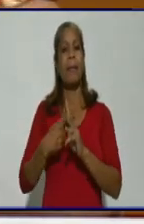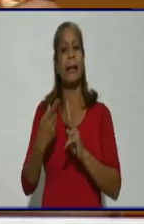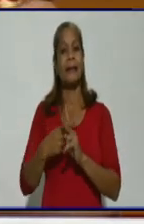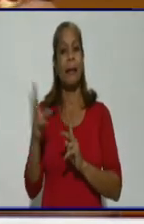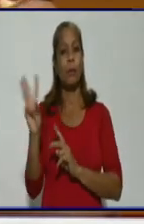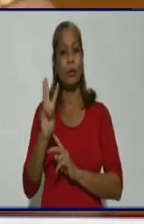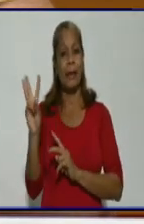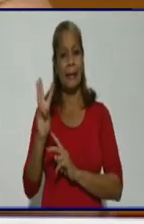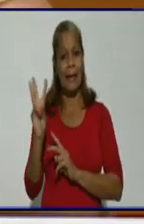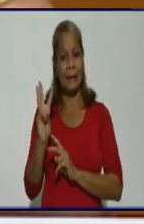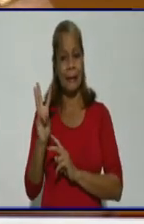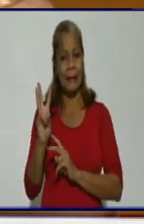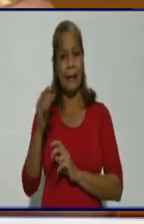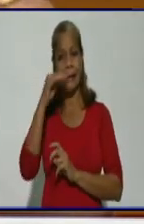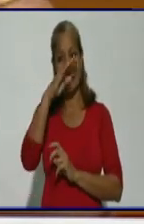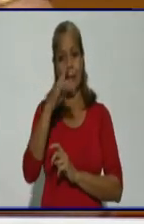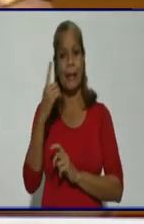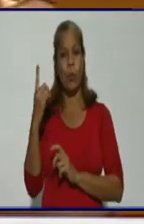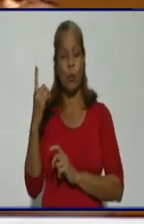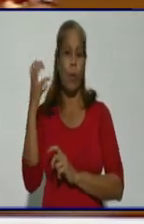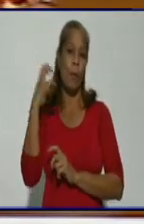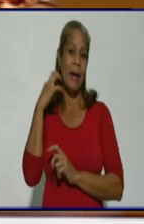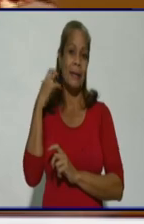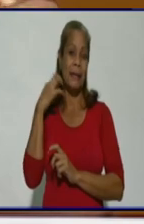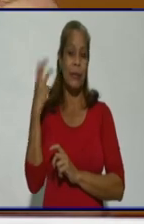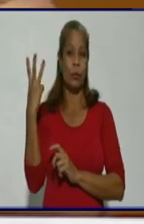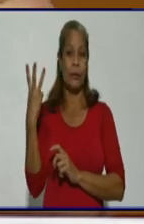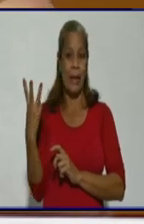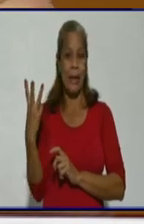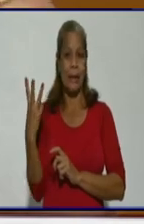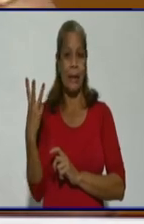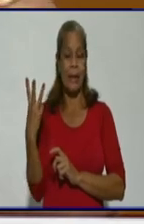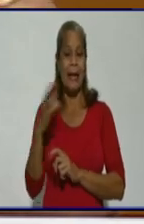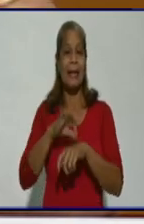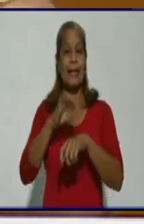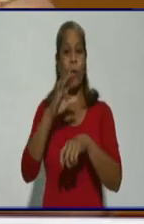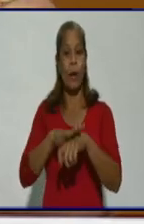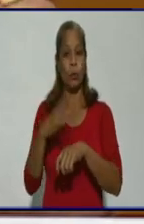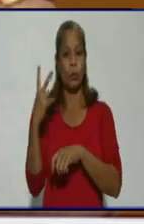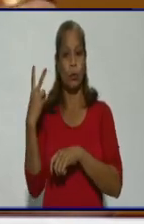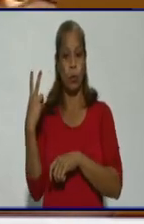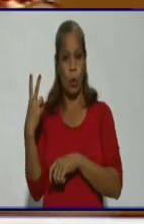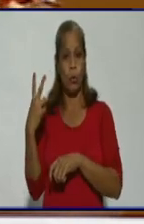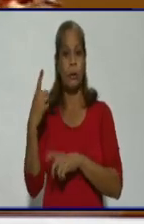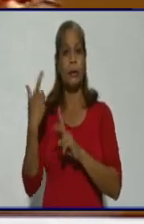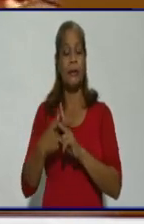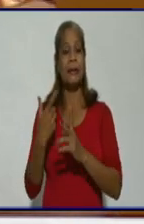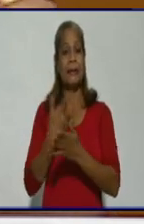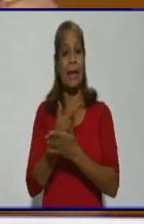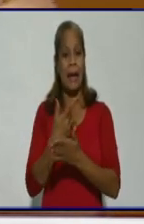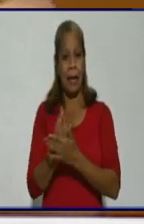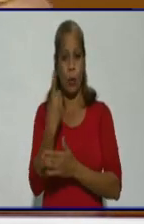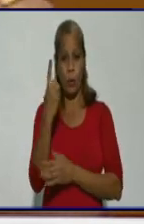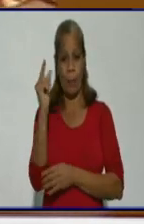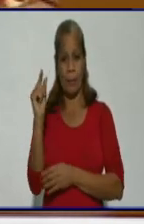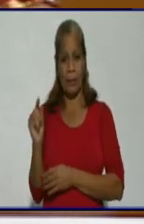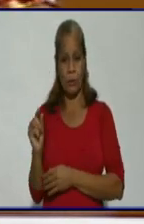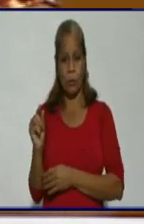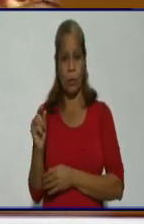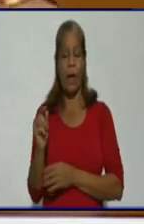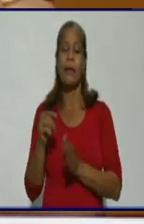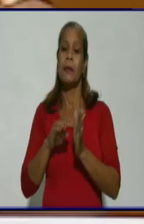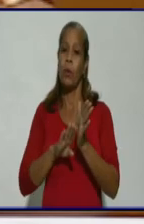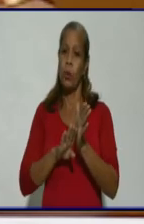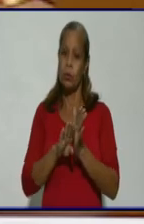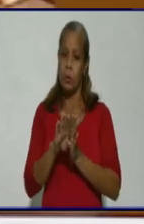con 33, Guisa 1, Manzanillo 3, Río Cauto 2 y Yara con un caso. Sigue siendo